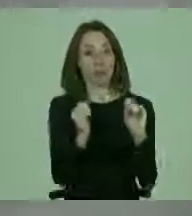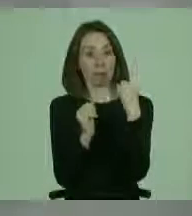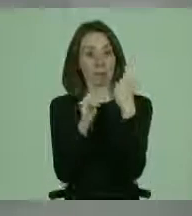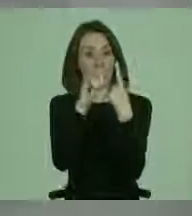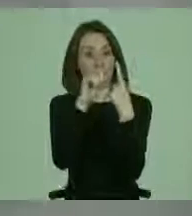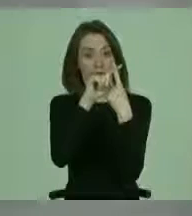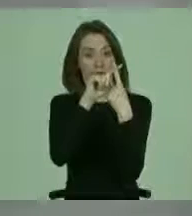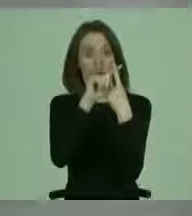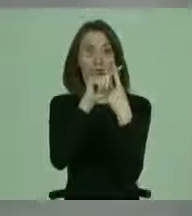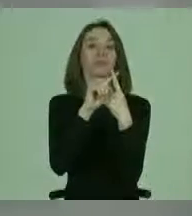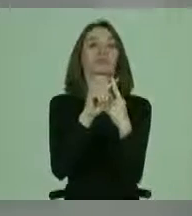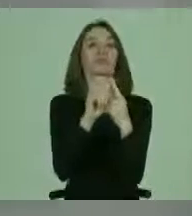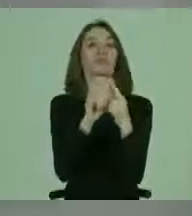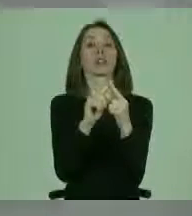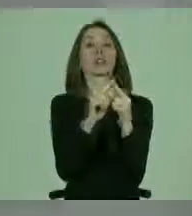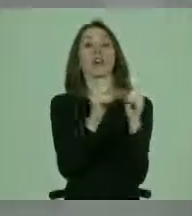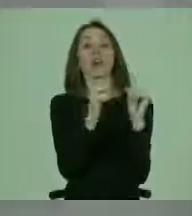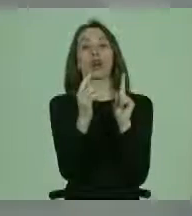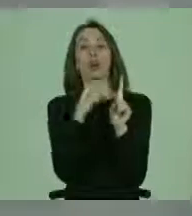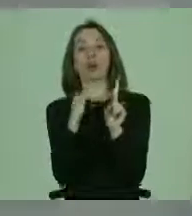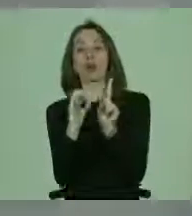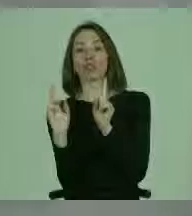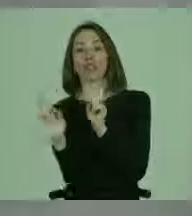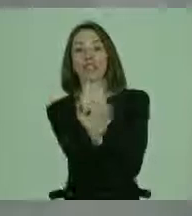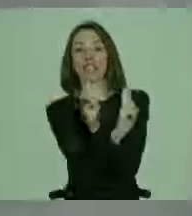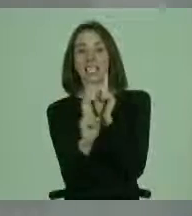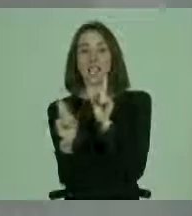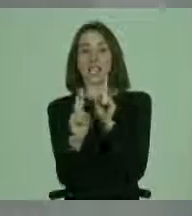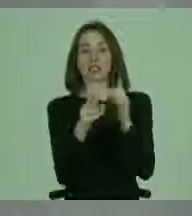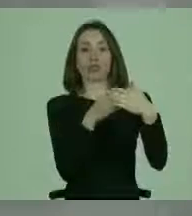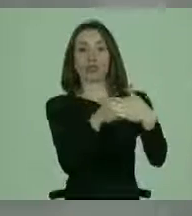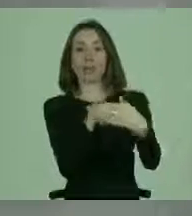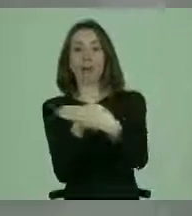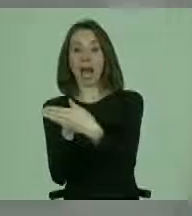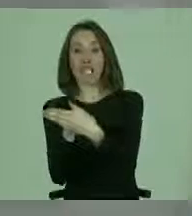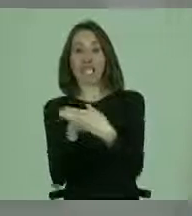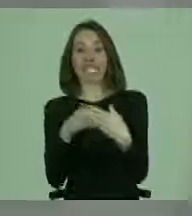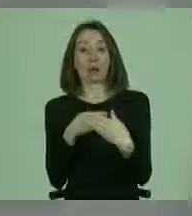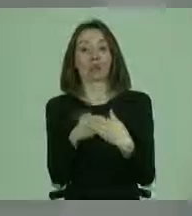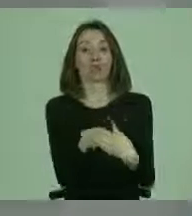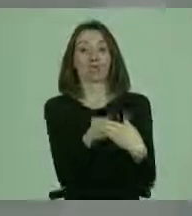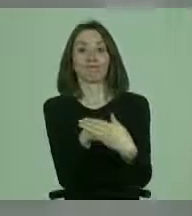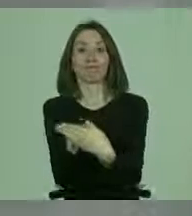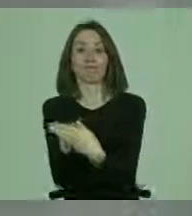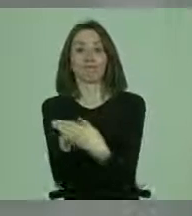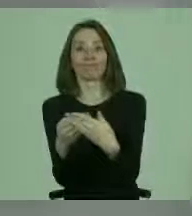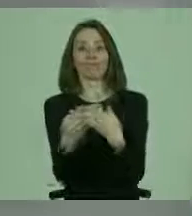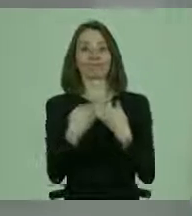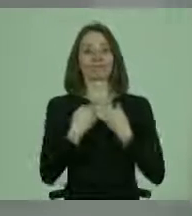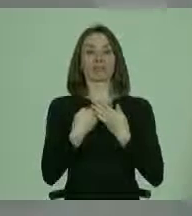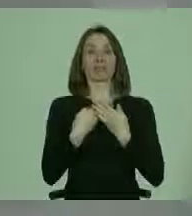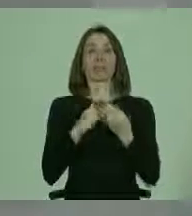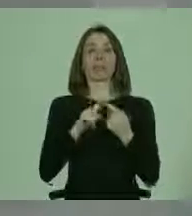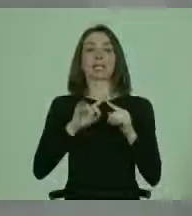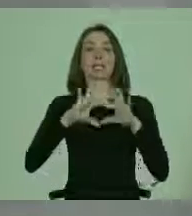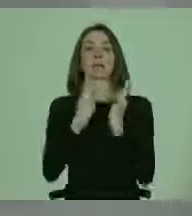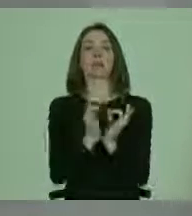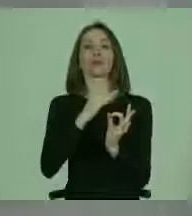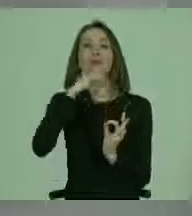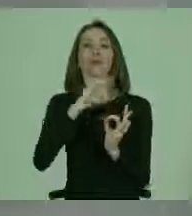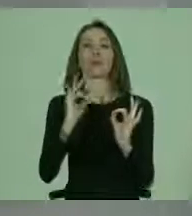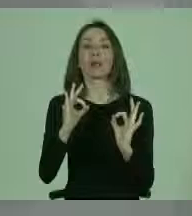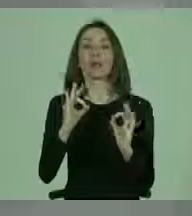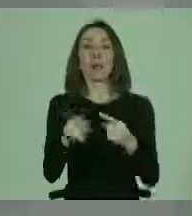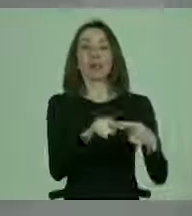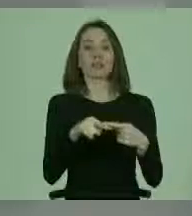elemento, que al actuar con diversas barreras, segundo elemento, ven restringida su participación plena y efectiva en la